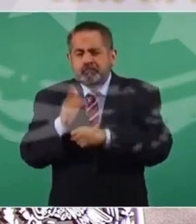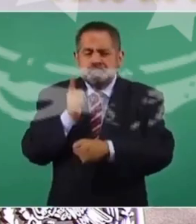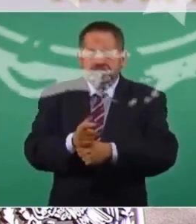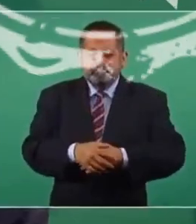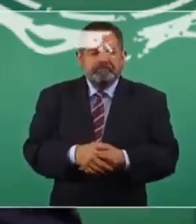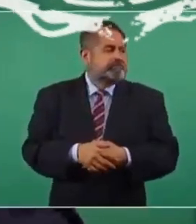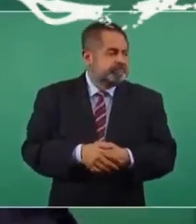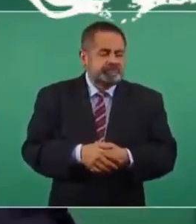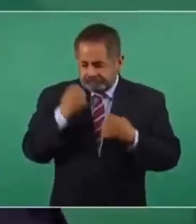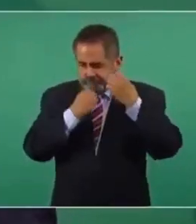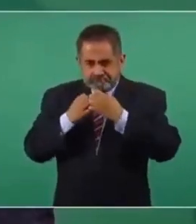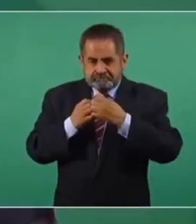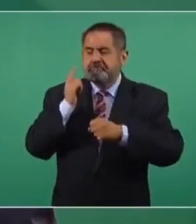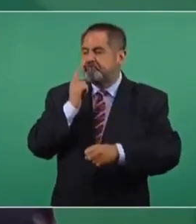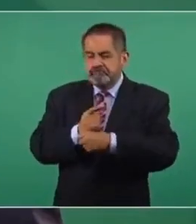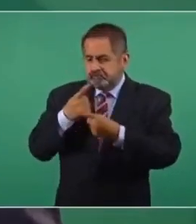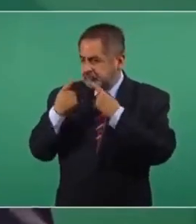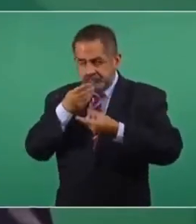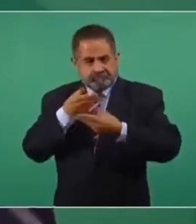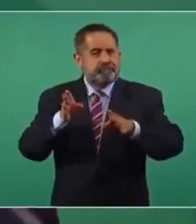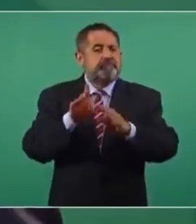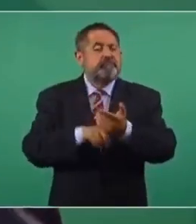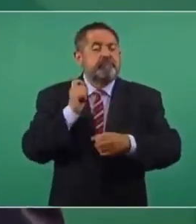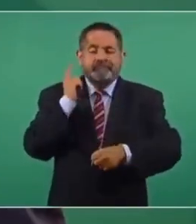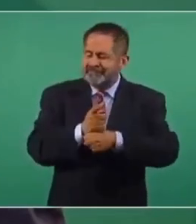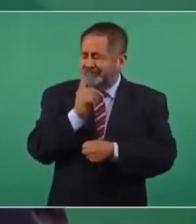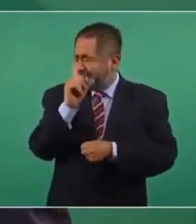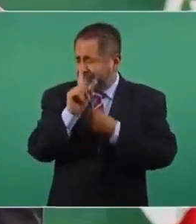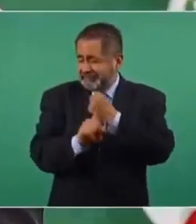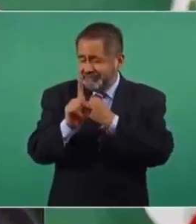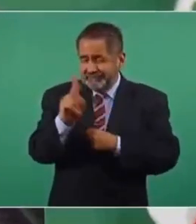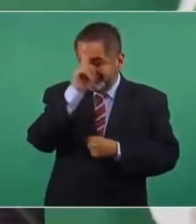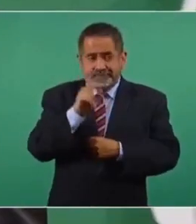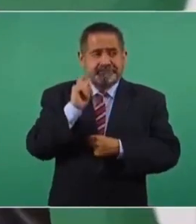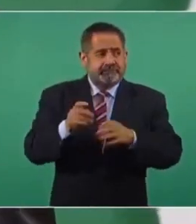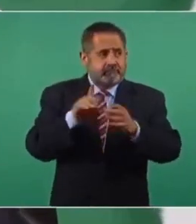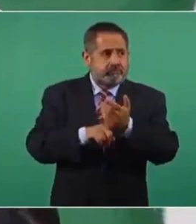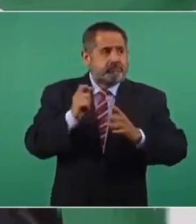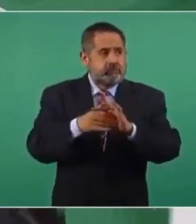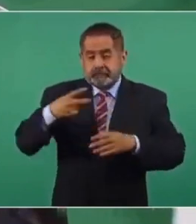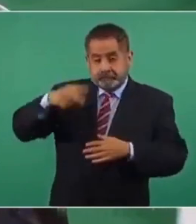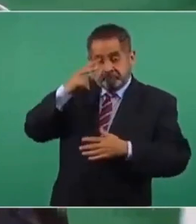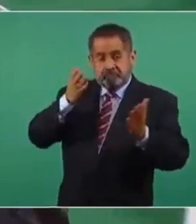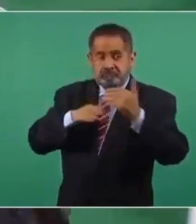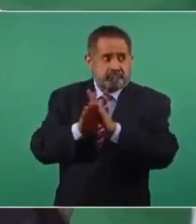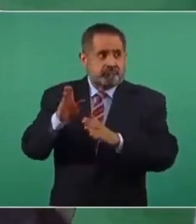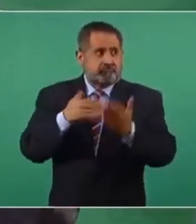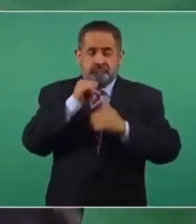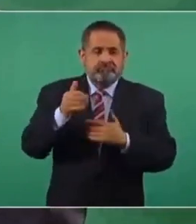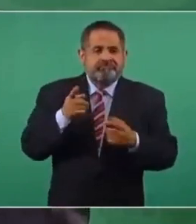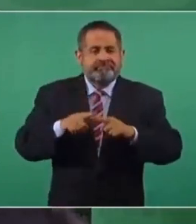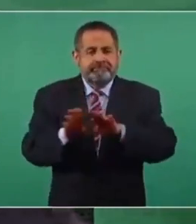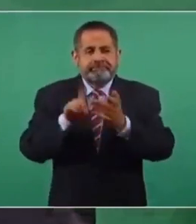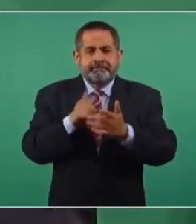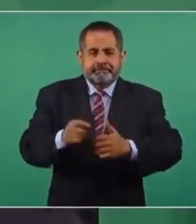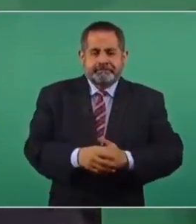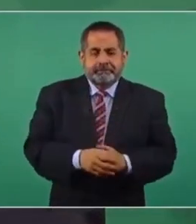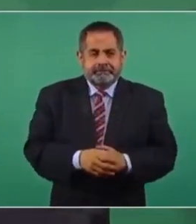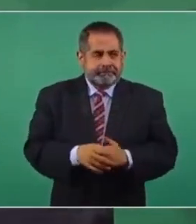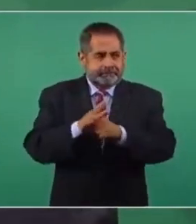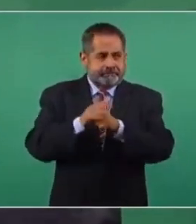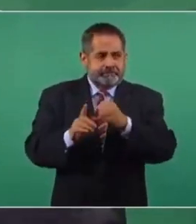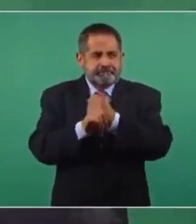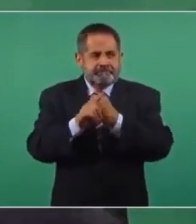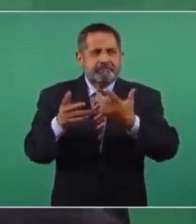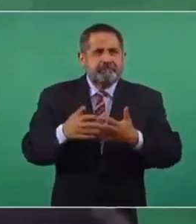Y llegamos a la conclusión, y eso lo comparto, que el principal problema, lo que impide a México salir adelante, lo